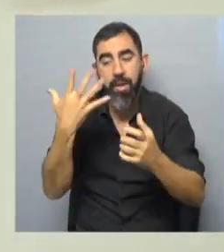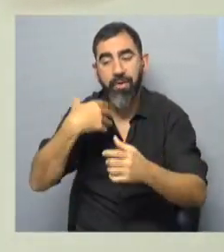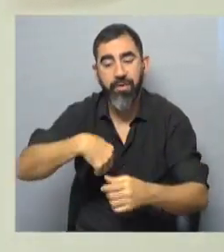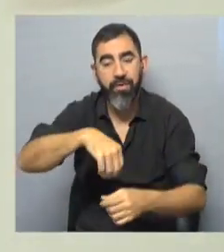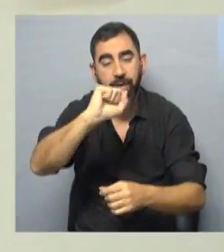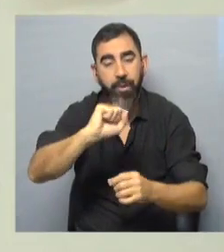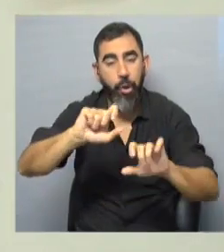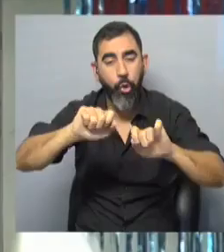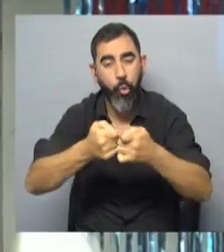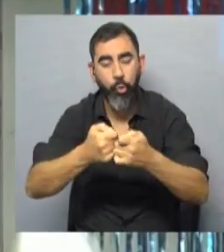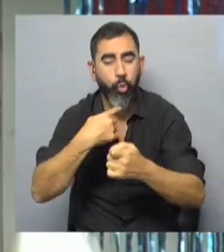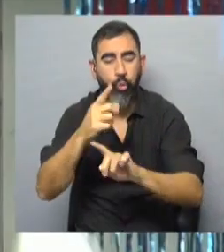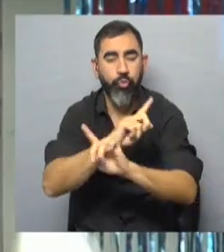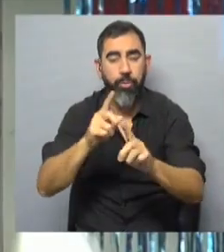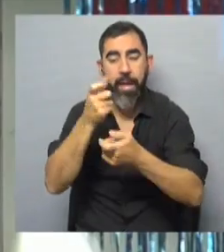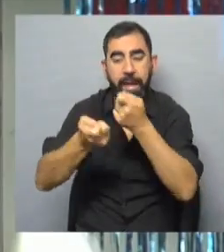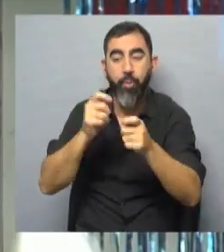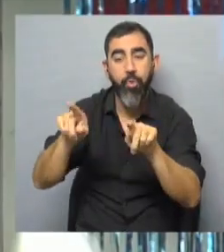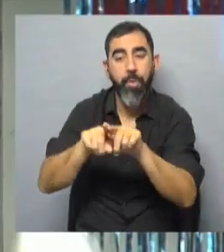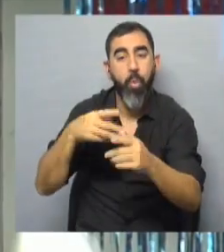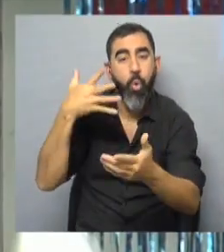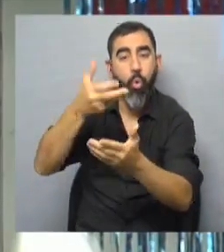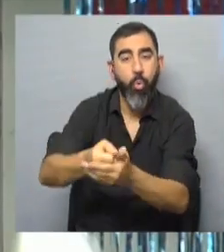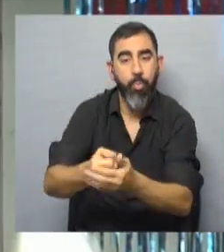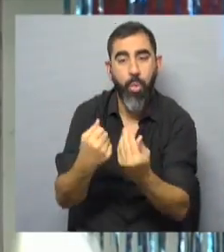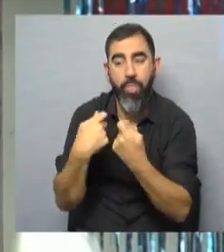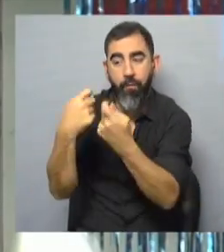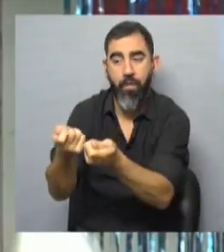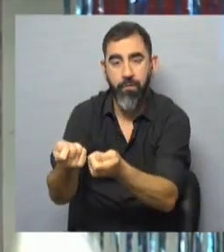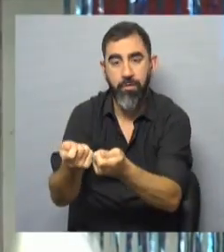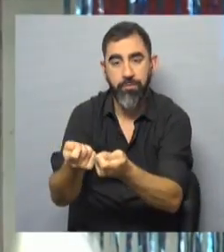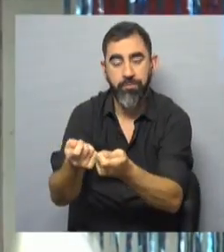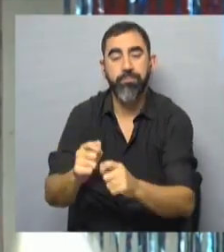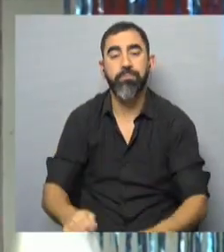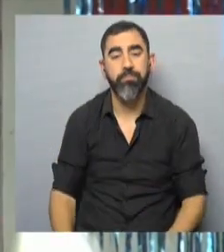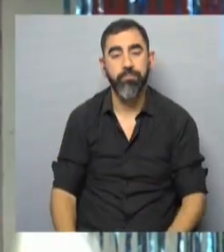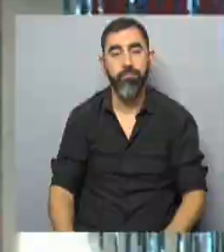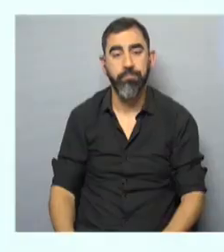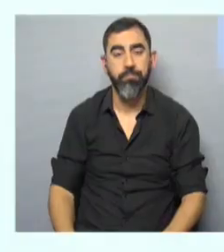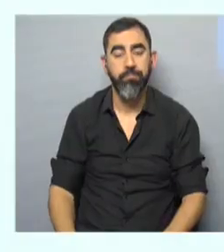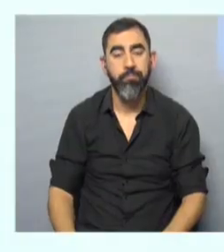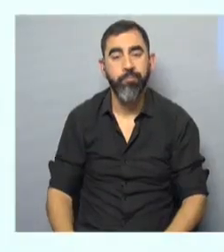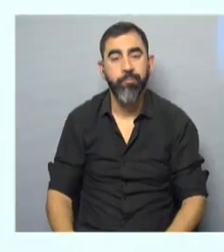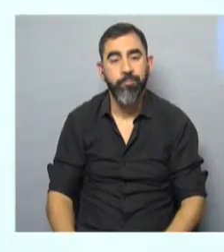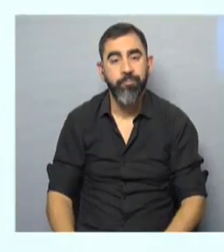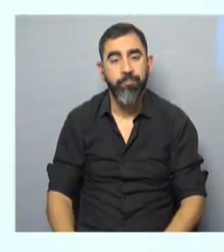el aparato roto u obsoleto a los comercios donde los compraron u otros lugares que se definan y se pueda reutilizar.